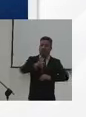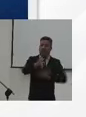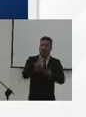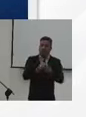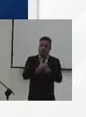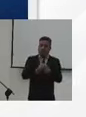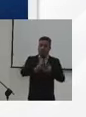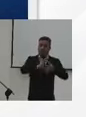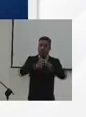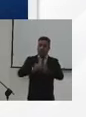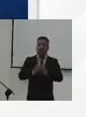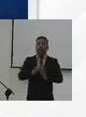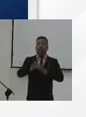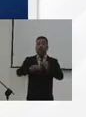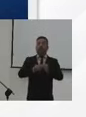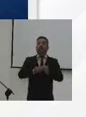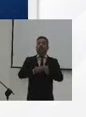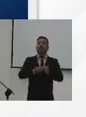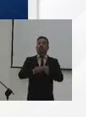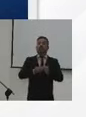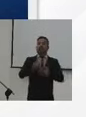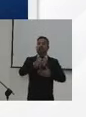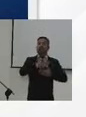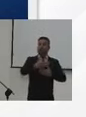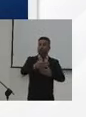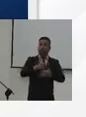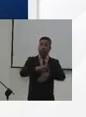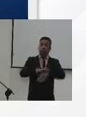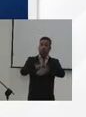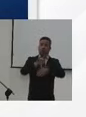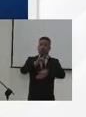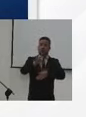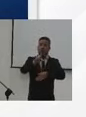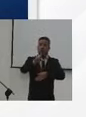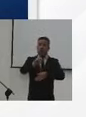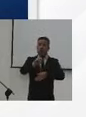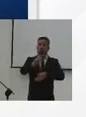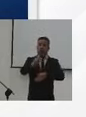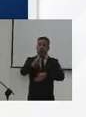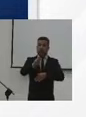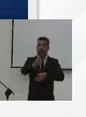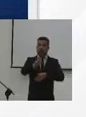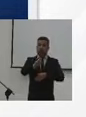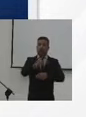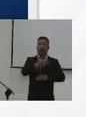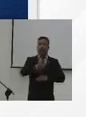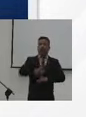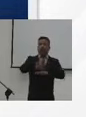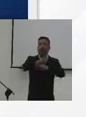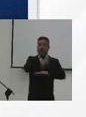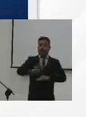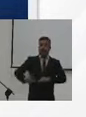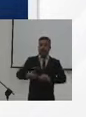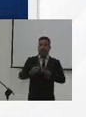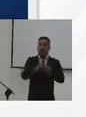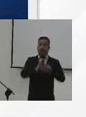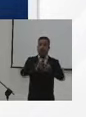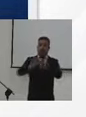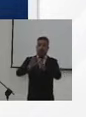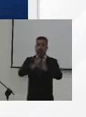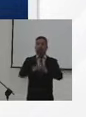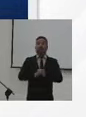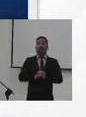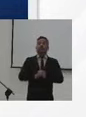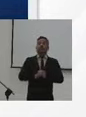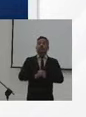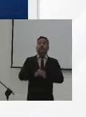Colombia, liderando ese Comité Olímpico. Y saludar también, como lo dije al doctor Julio César Ávila, presidente del Comité Paralímpico. Al